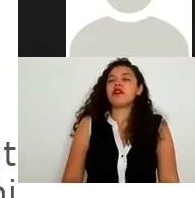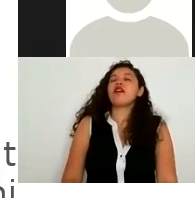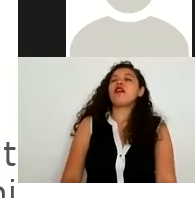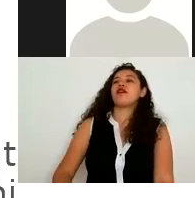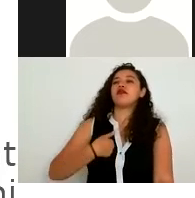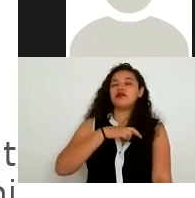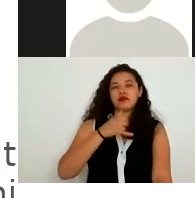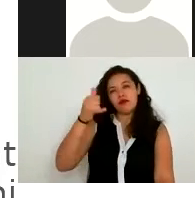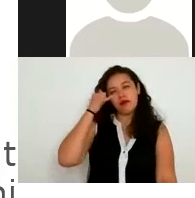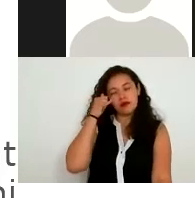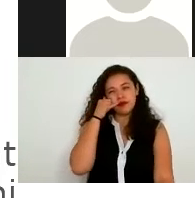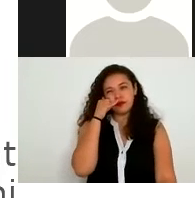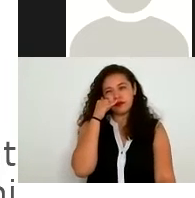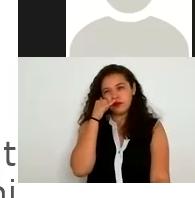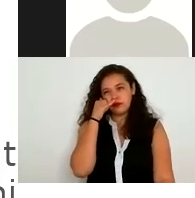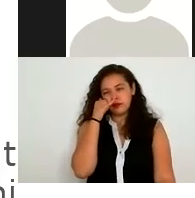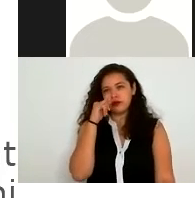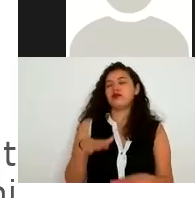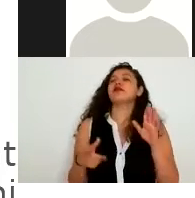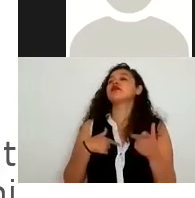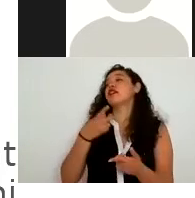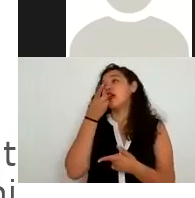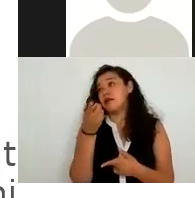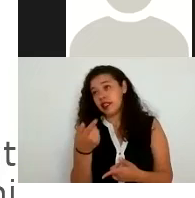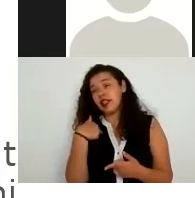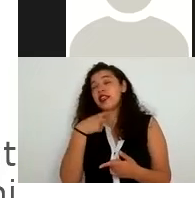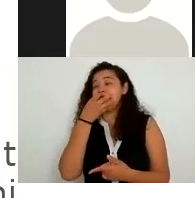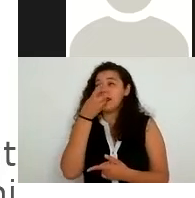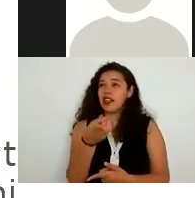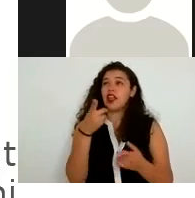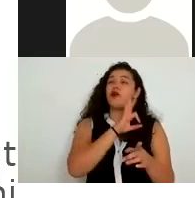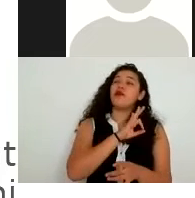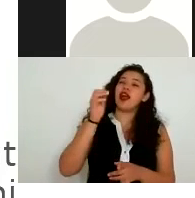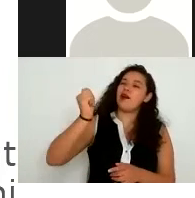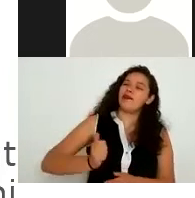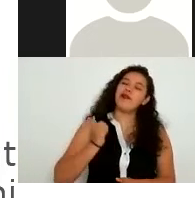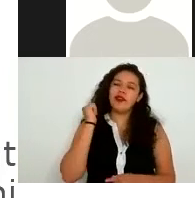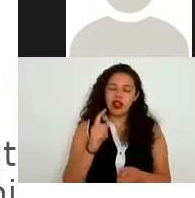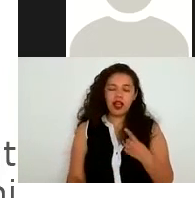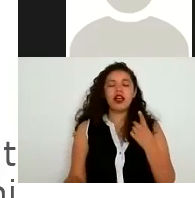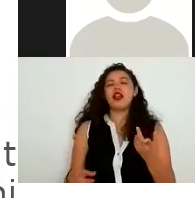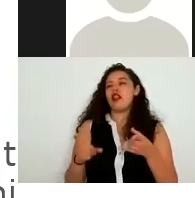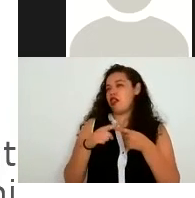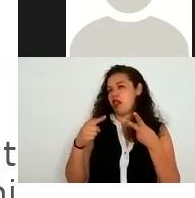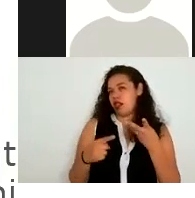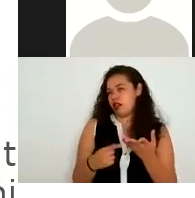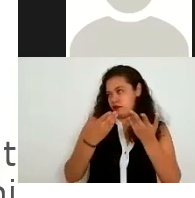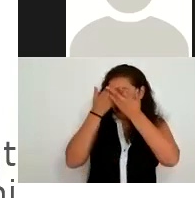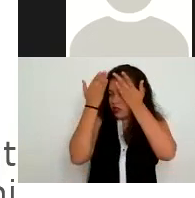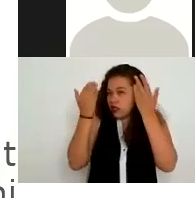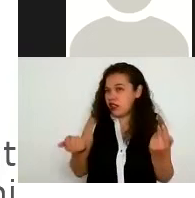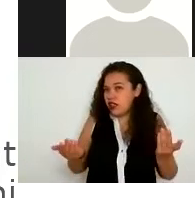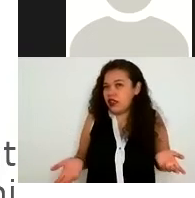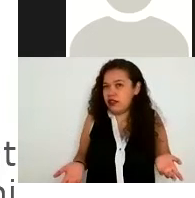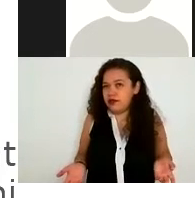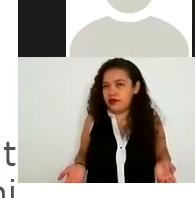una promoción de un este de algún no sé de algún sí de